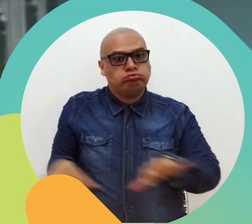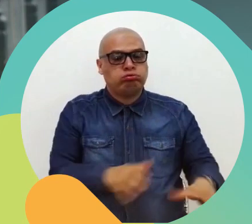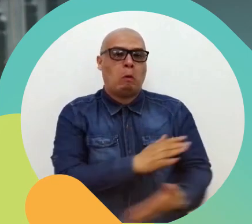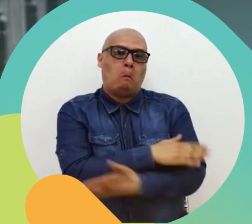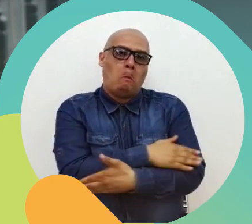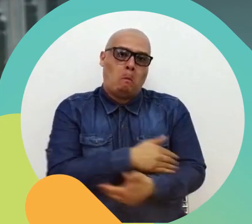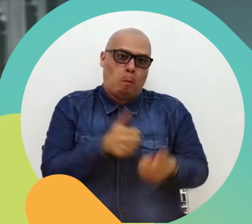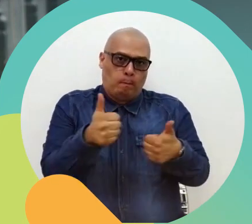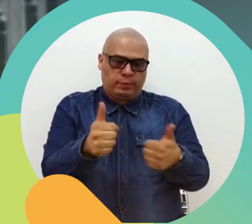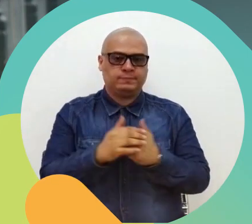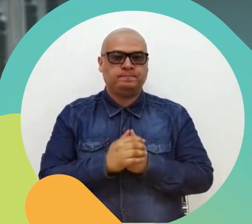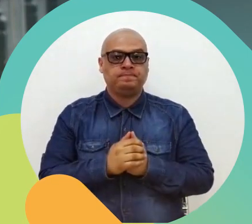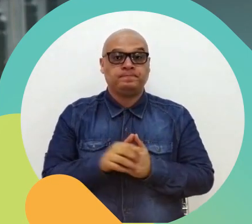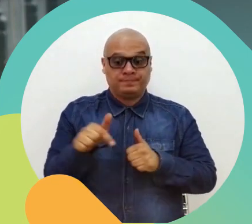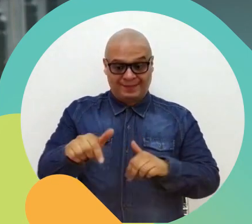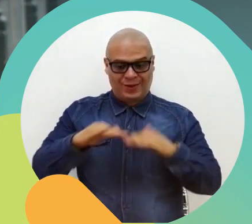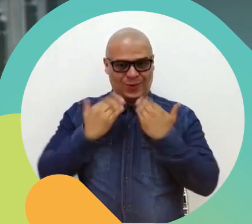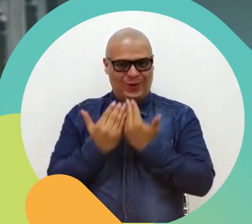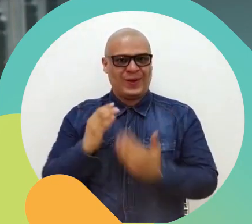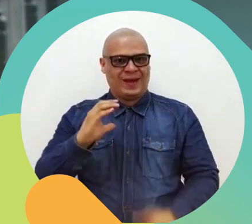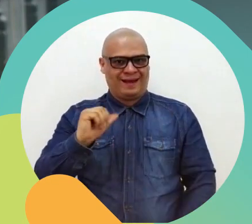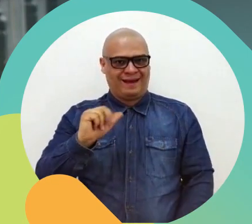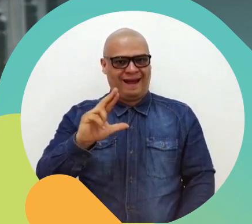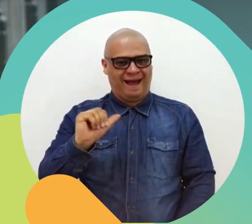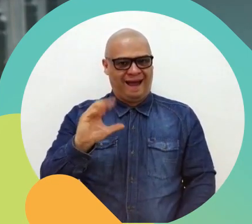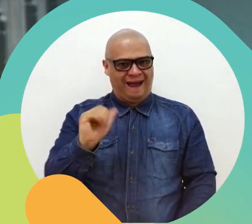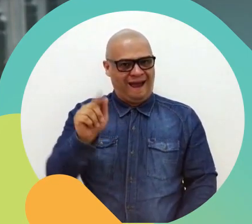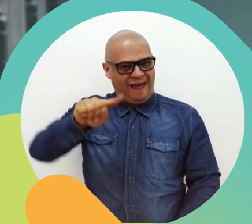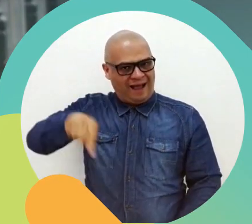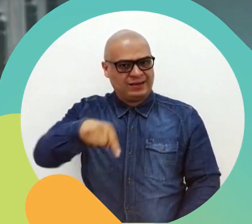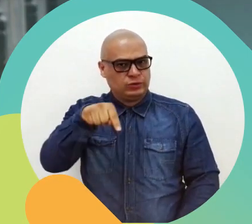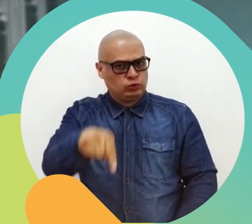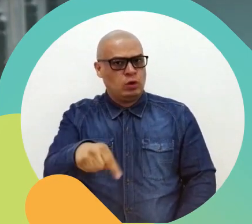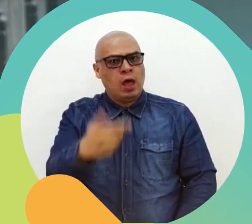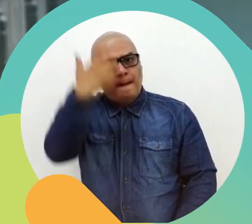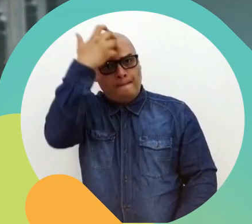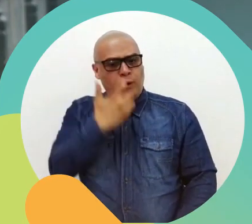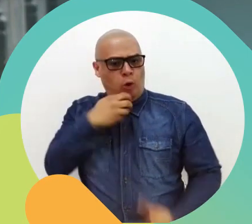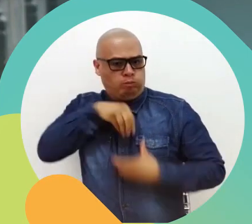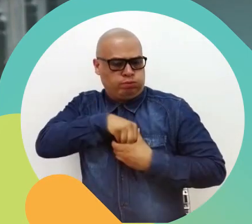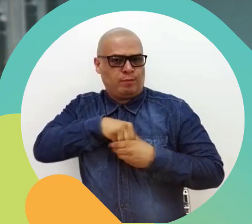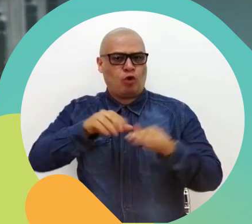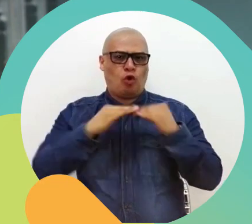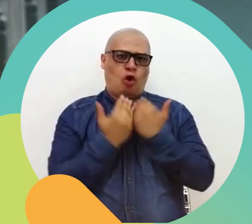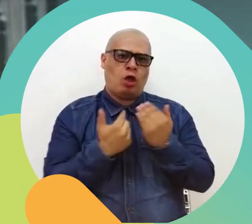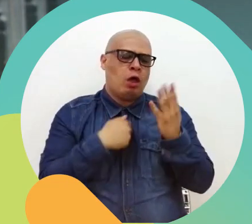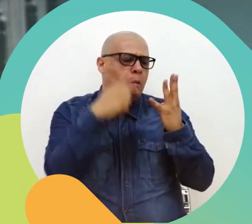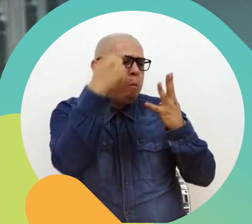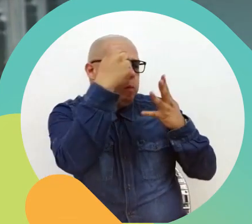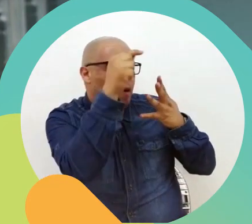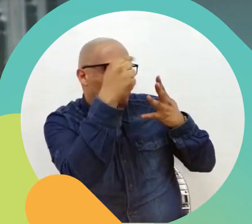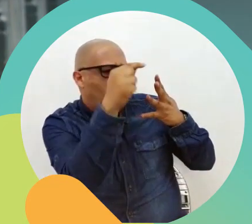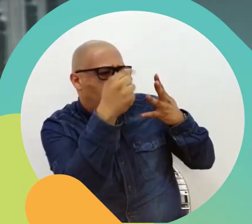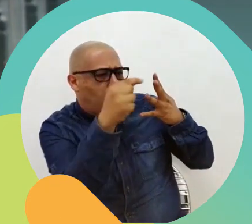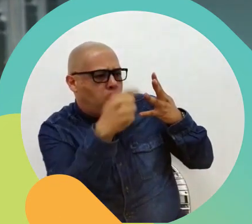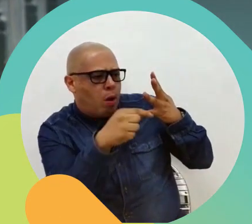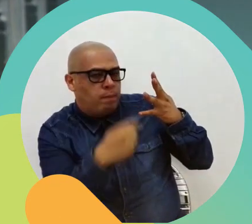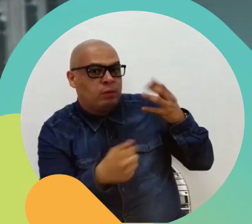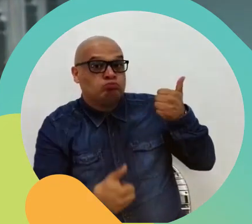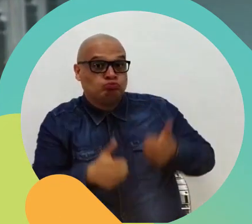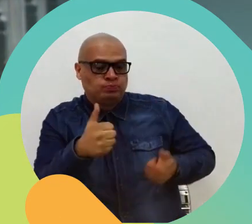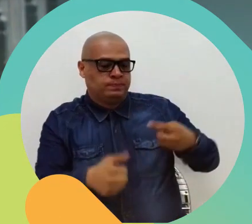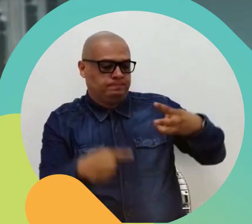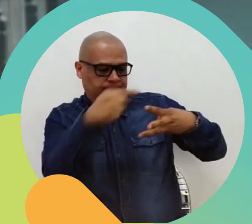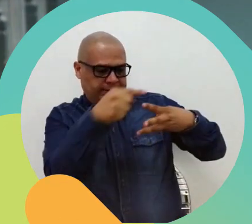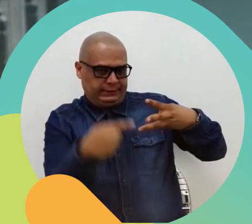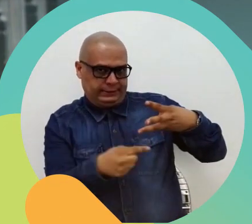educativa Caracas realiza anualmente la autoavaluación institucional. En ellas se evalúan tres gestiones, la